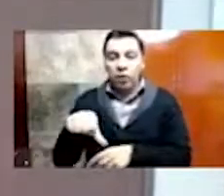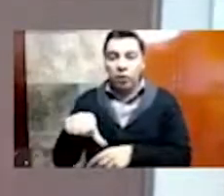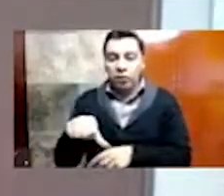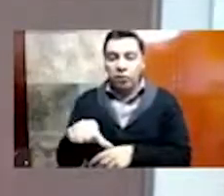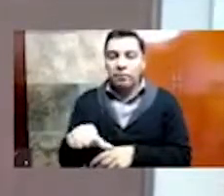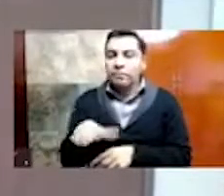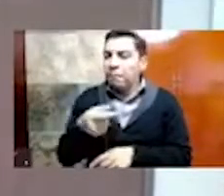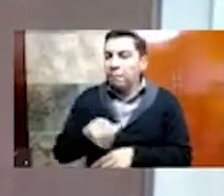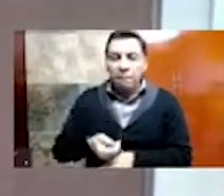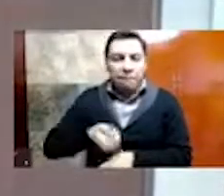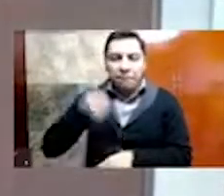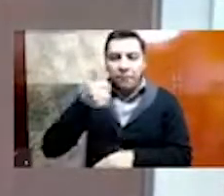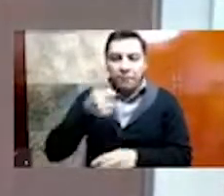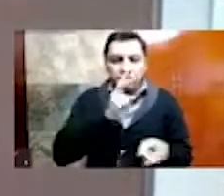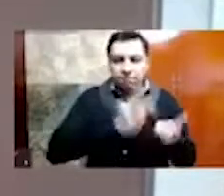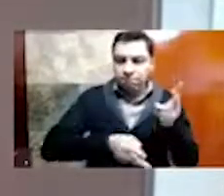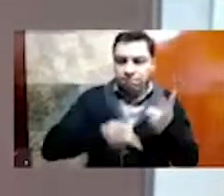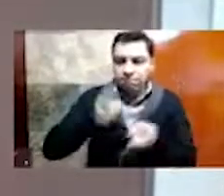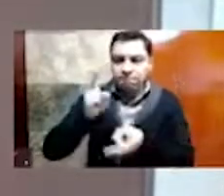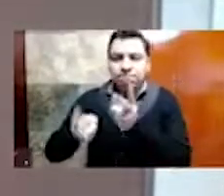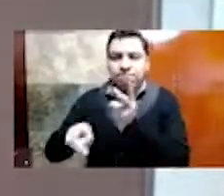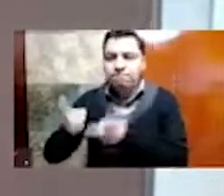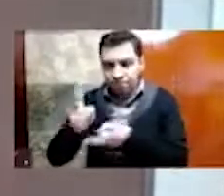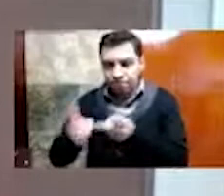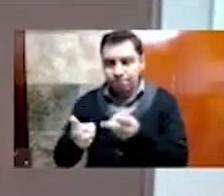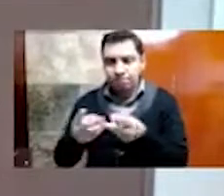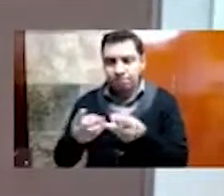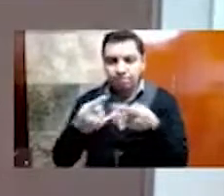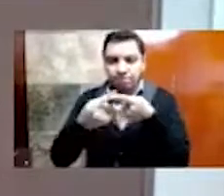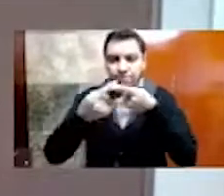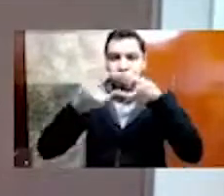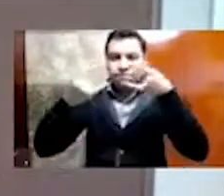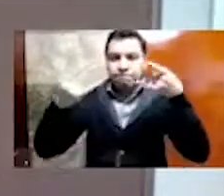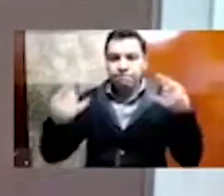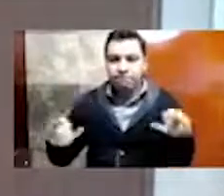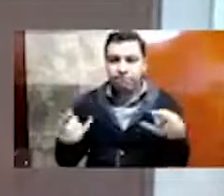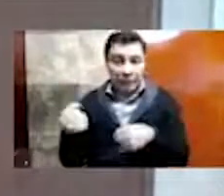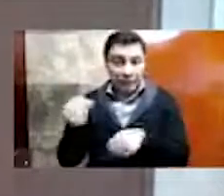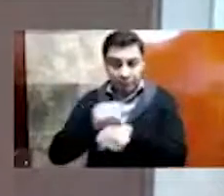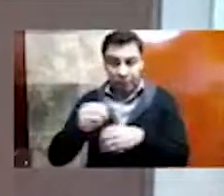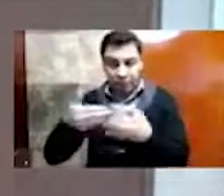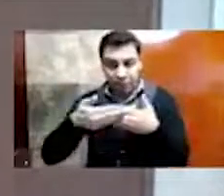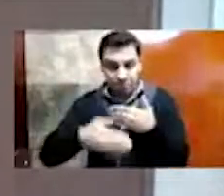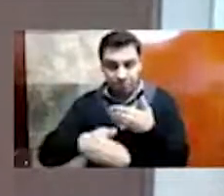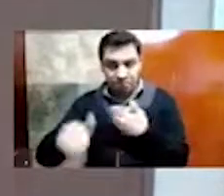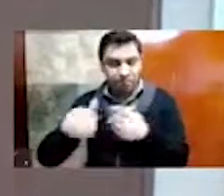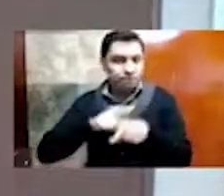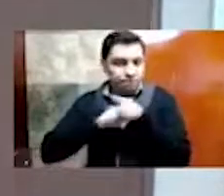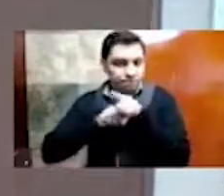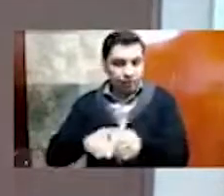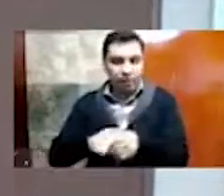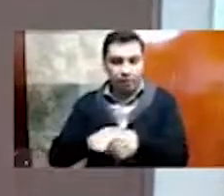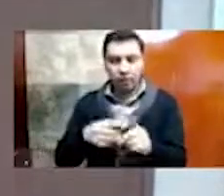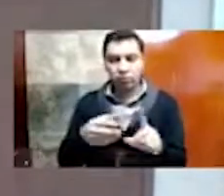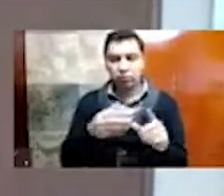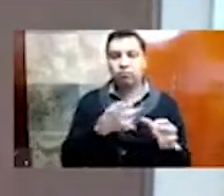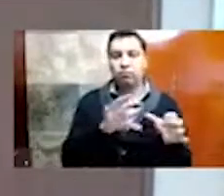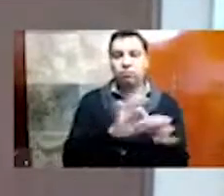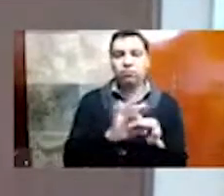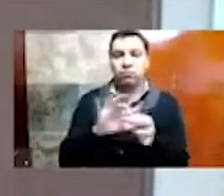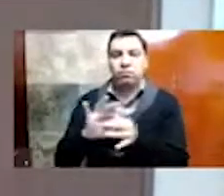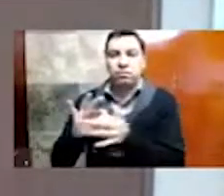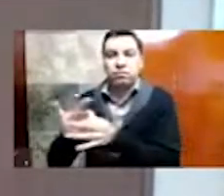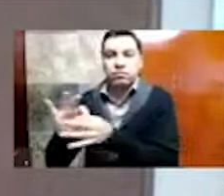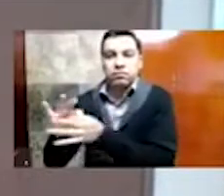que, como ustedes van a ver a lo largo de la semana, va a ir teniendo una continuidad. Estamos haciendo todo un recuento